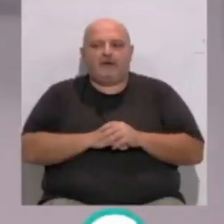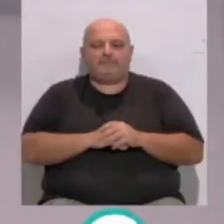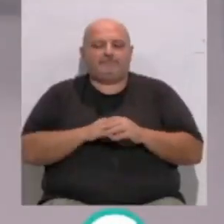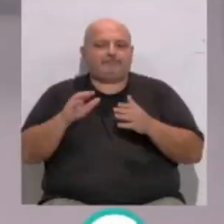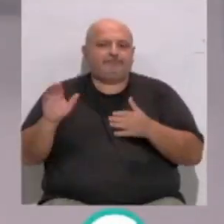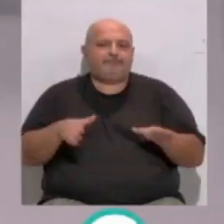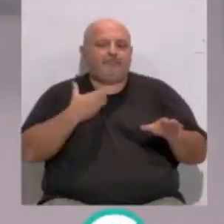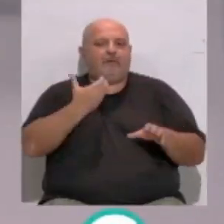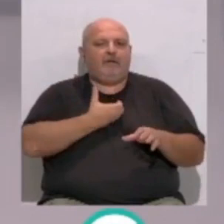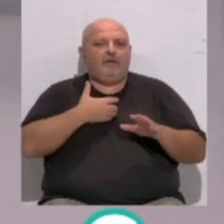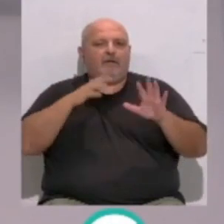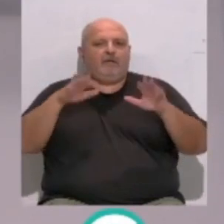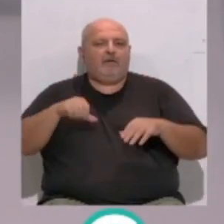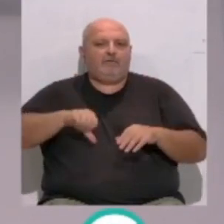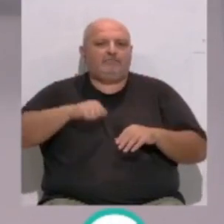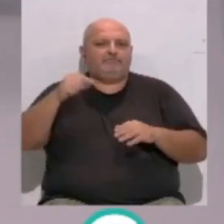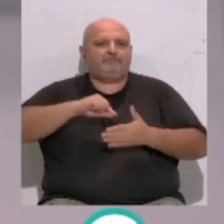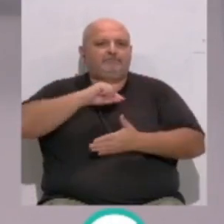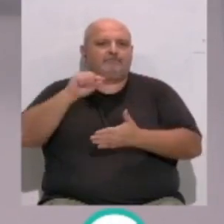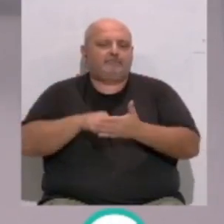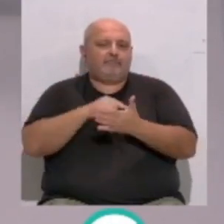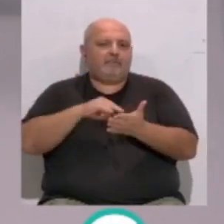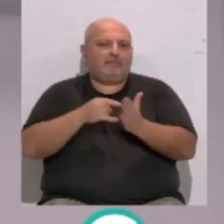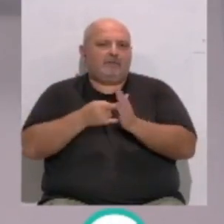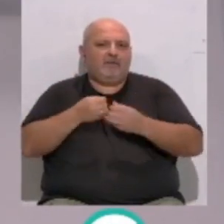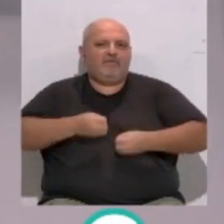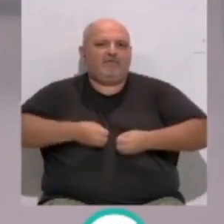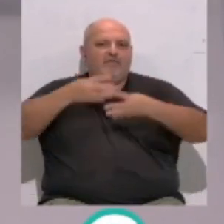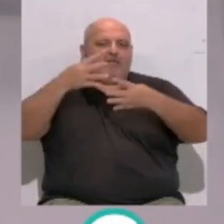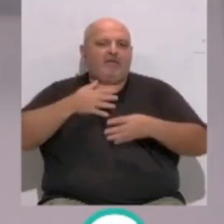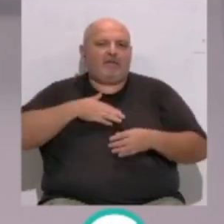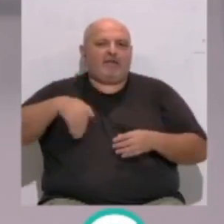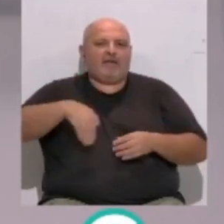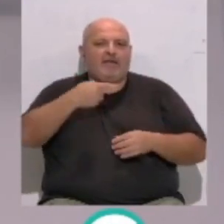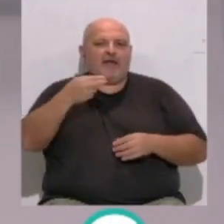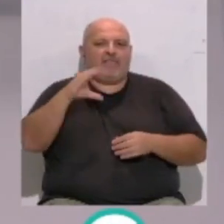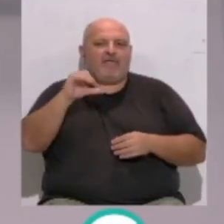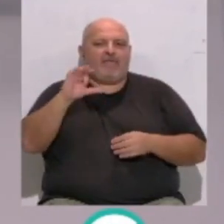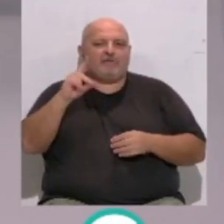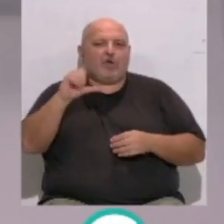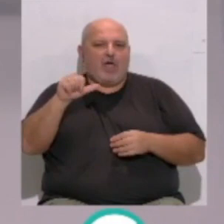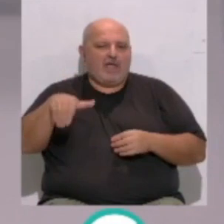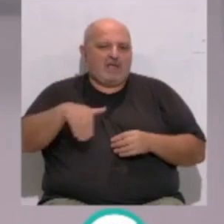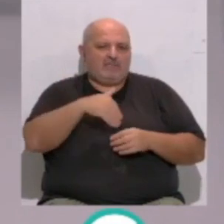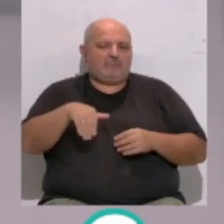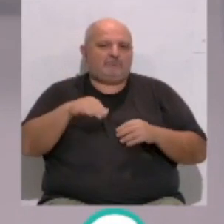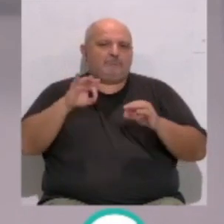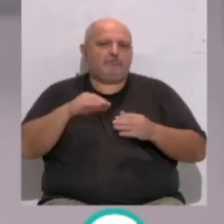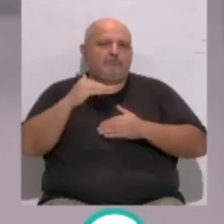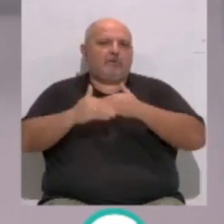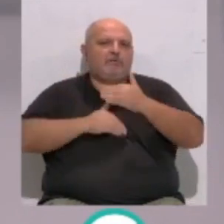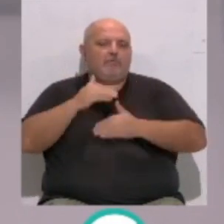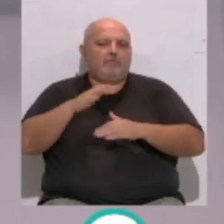El Ayuntamiento de Cádiz ha aprobado la contratación del proyecto de viviendas en García de Sola. Se inicia de esta forma el proceso